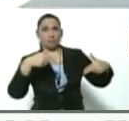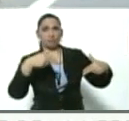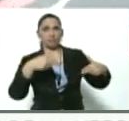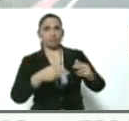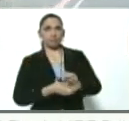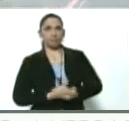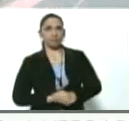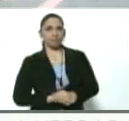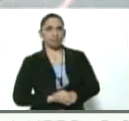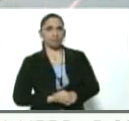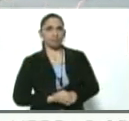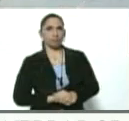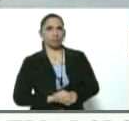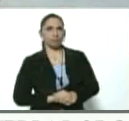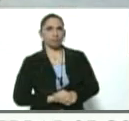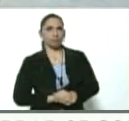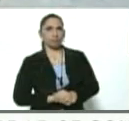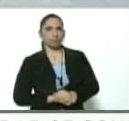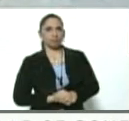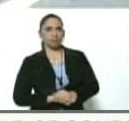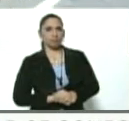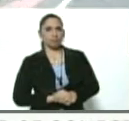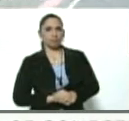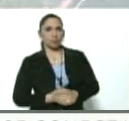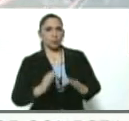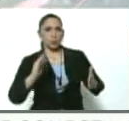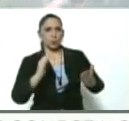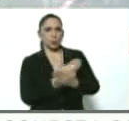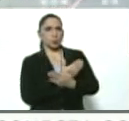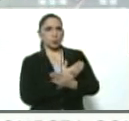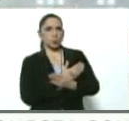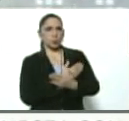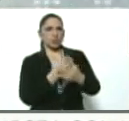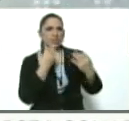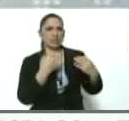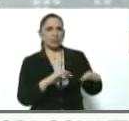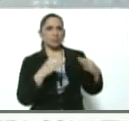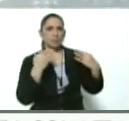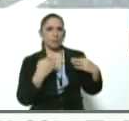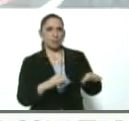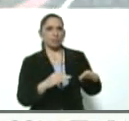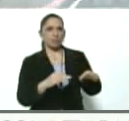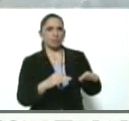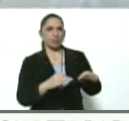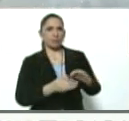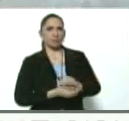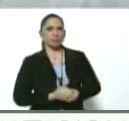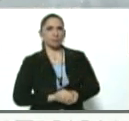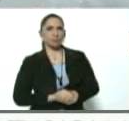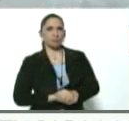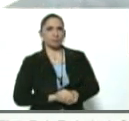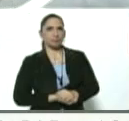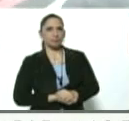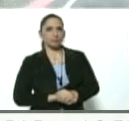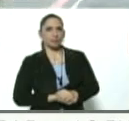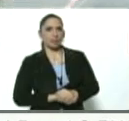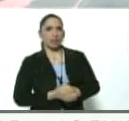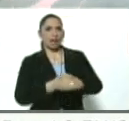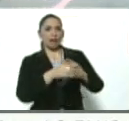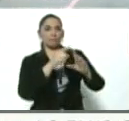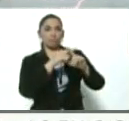detectaron eran simplemente una toma parcial